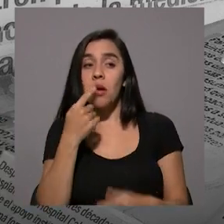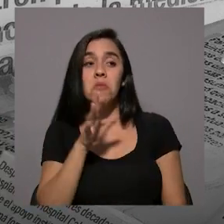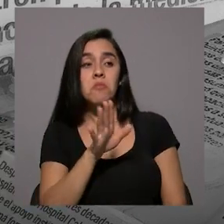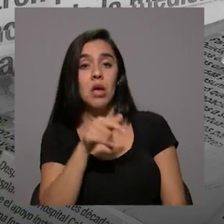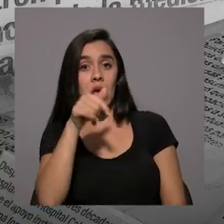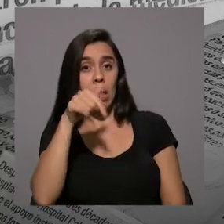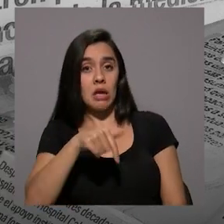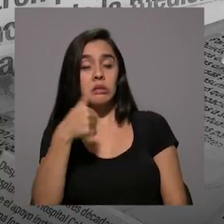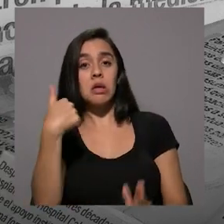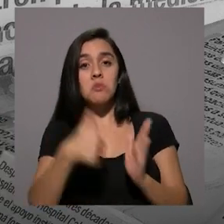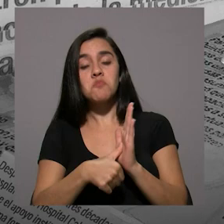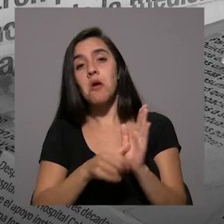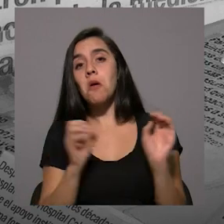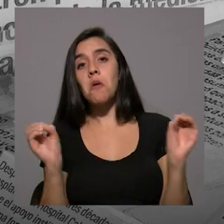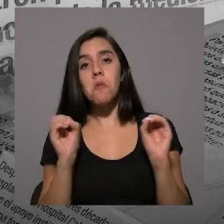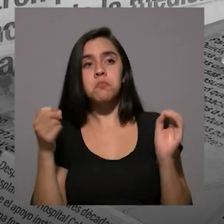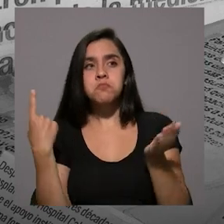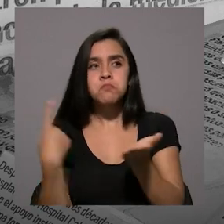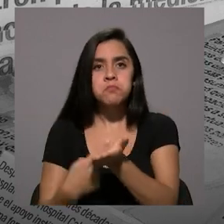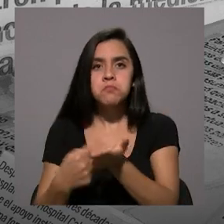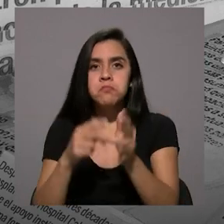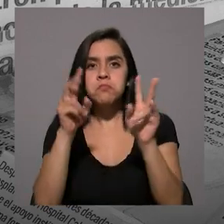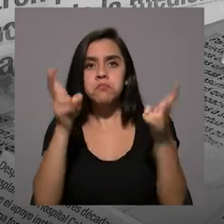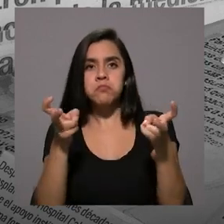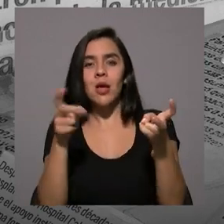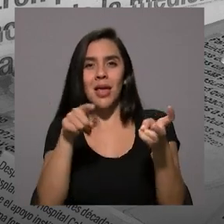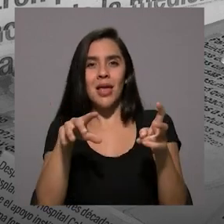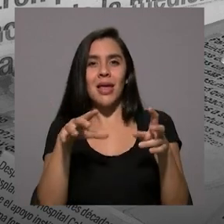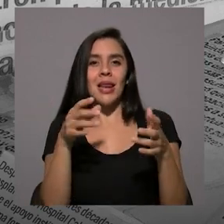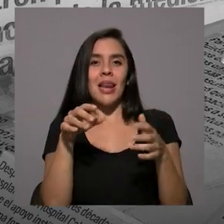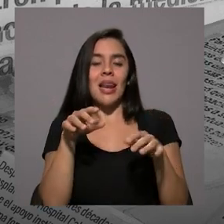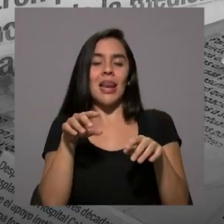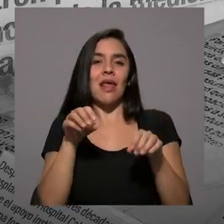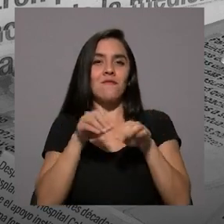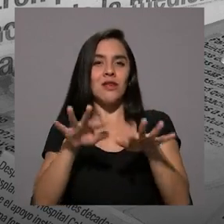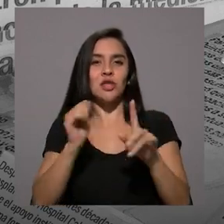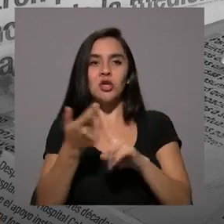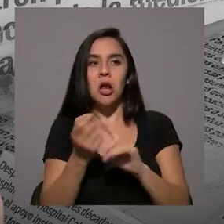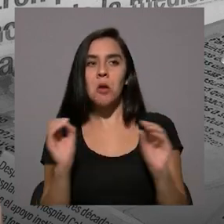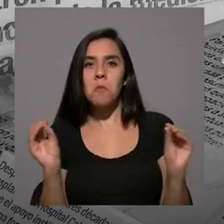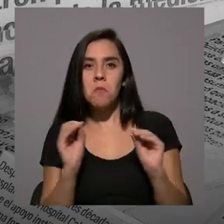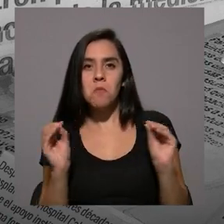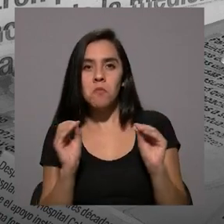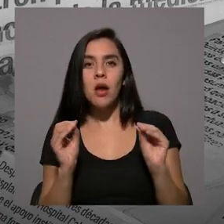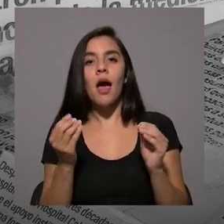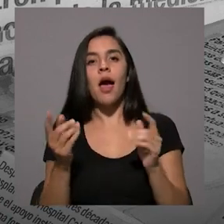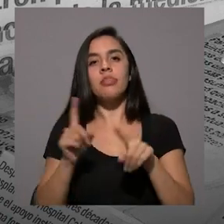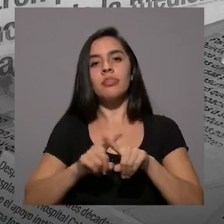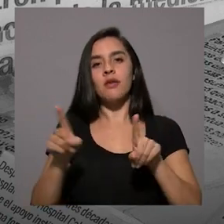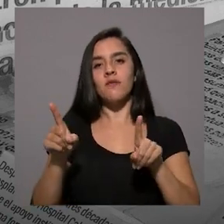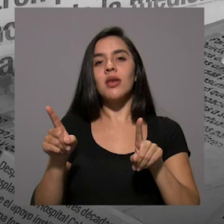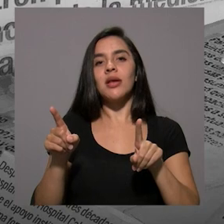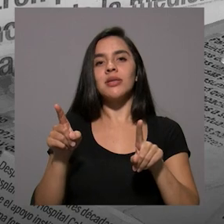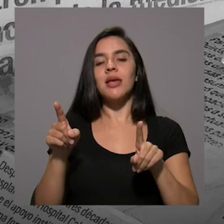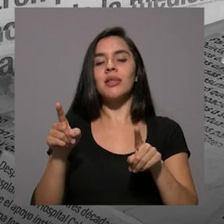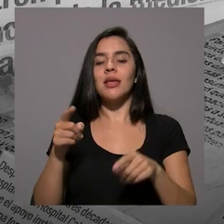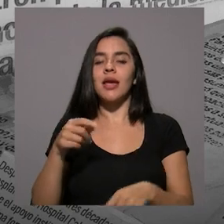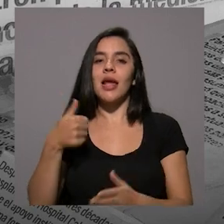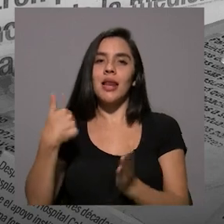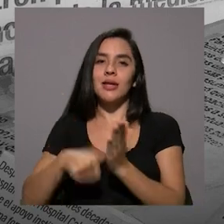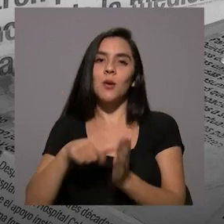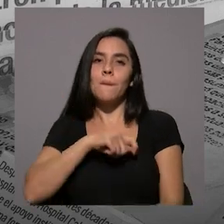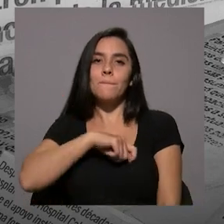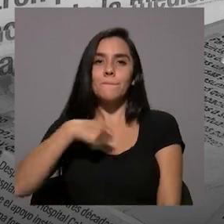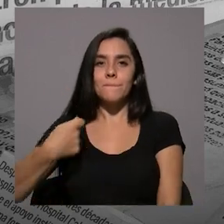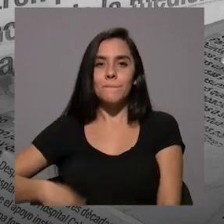una que no levantó discusión en el mundo digital, a diferencia de lo que mueve una campaña política nacional.